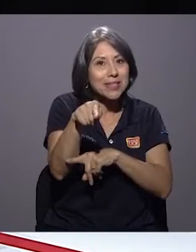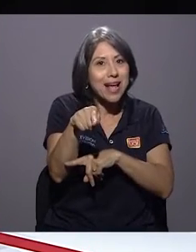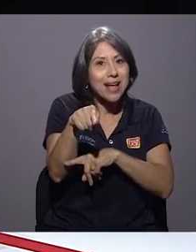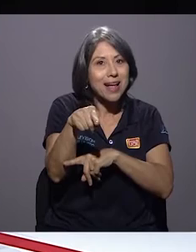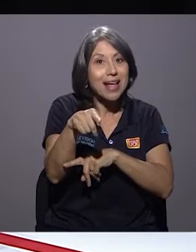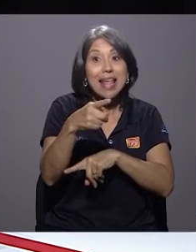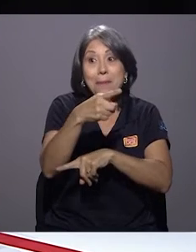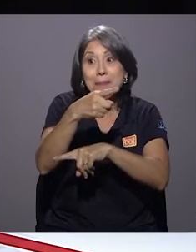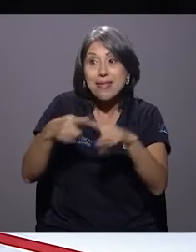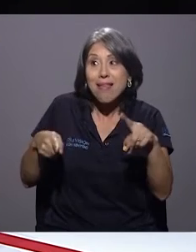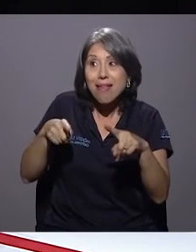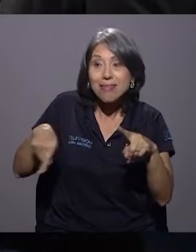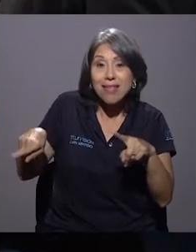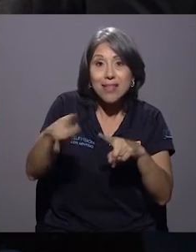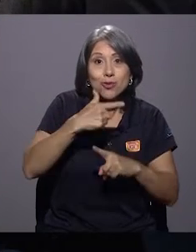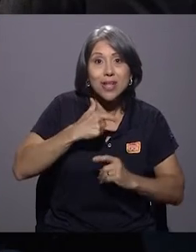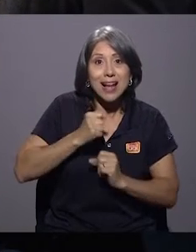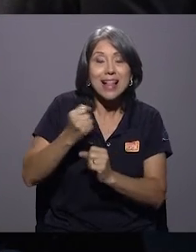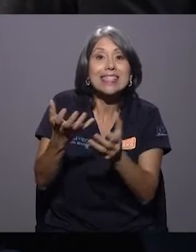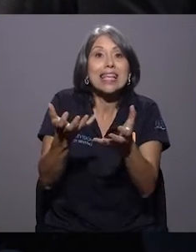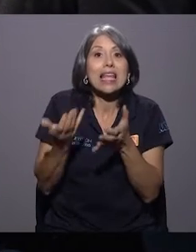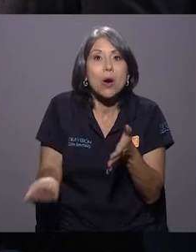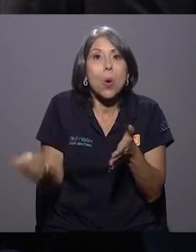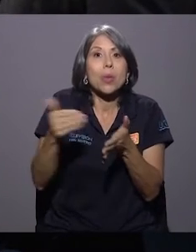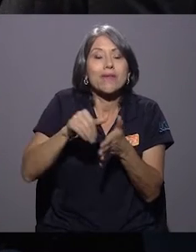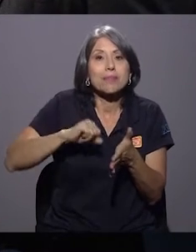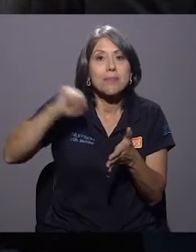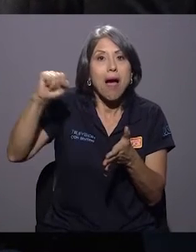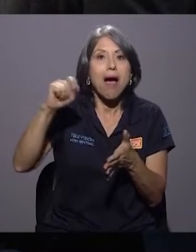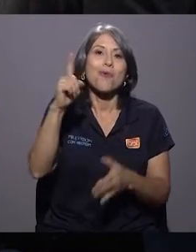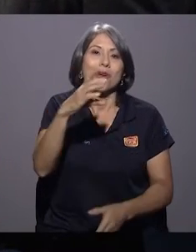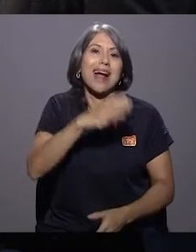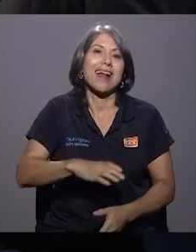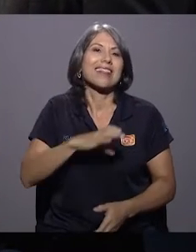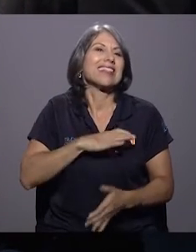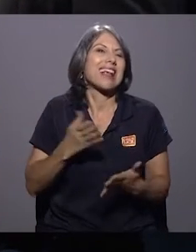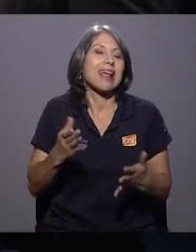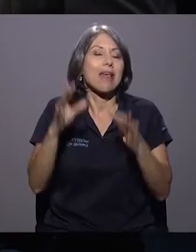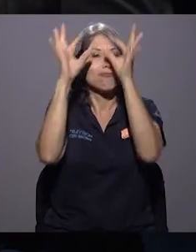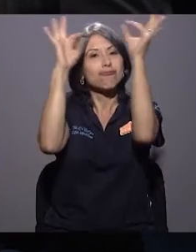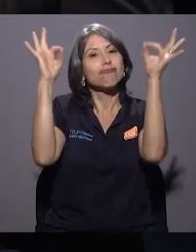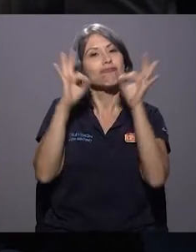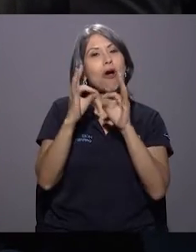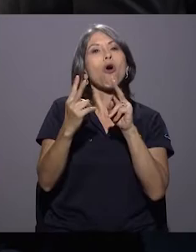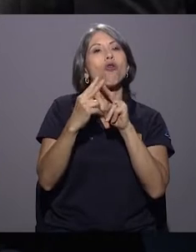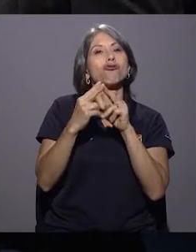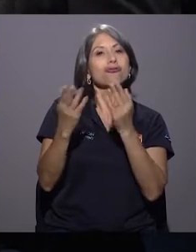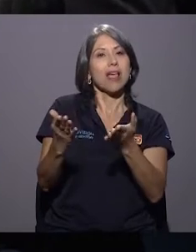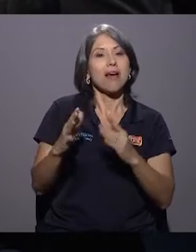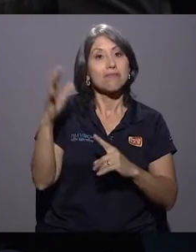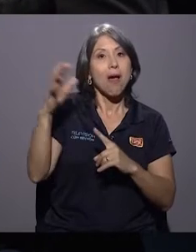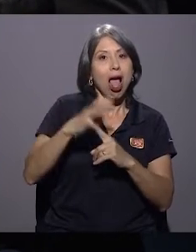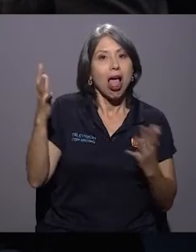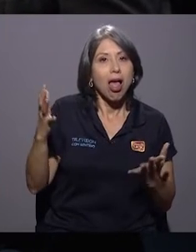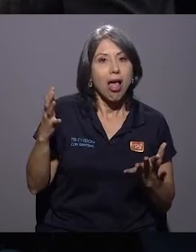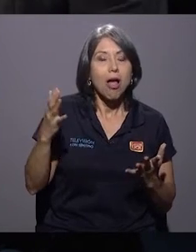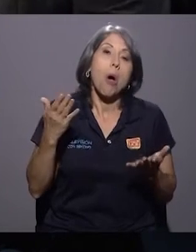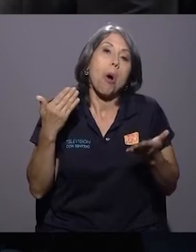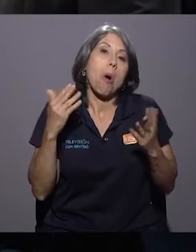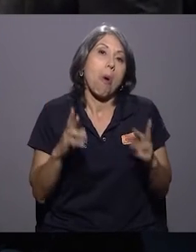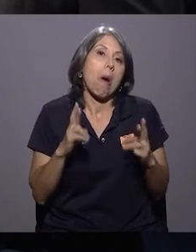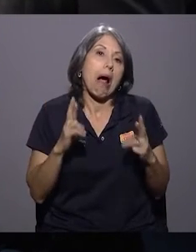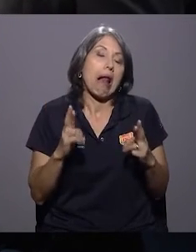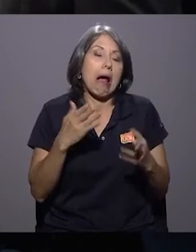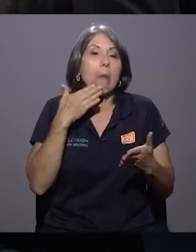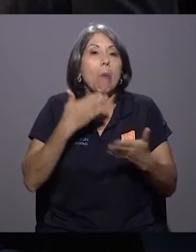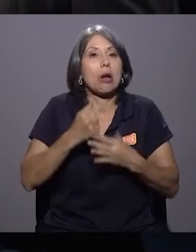en funciones, que pretendían reelegirse, si había una característica que los distinguiera, que los conocían. Ya fuera, ojalá, por sus buenas